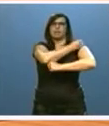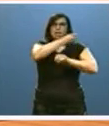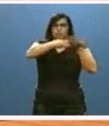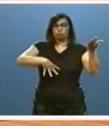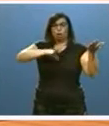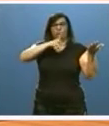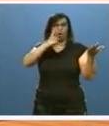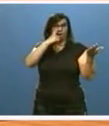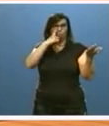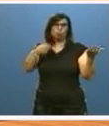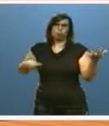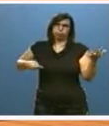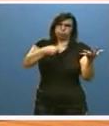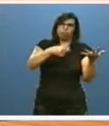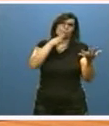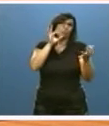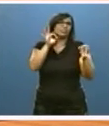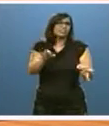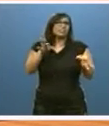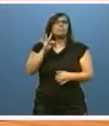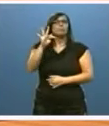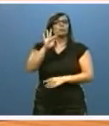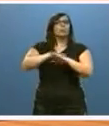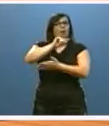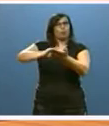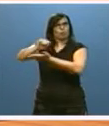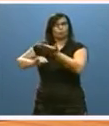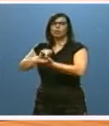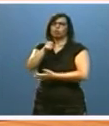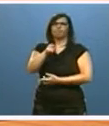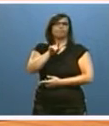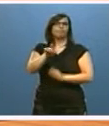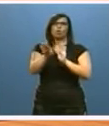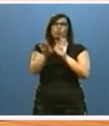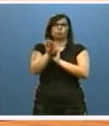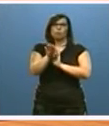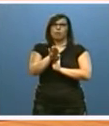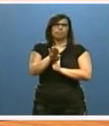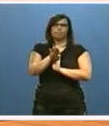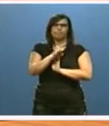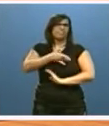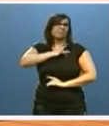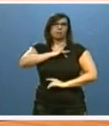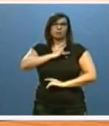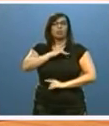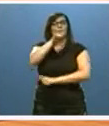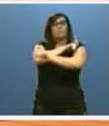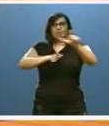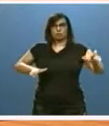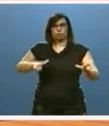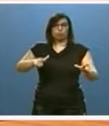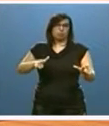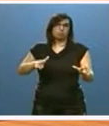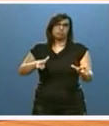de junio, que siempre es bueno para el empleo, sigue siendo una cifra muy elevada y nos recuerda a todas las personas hacia